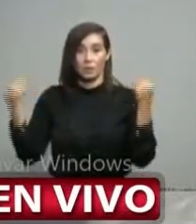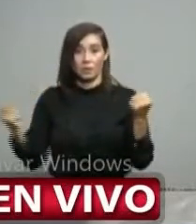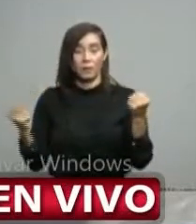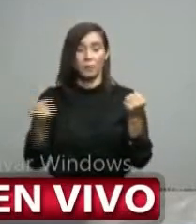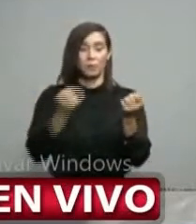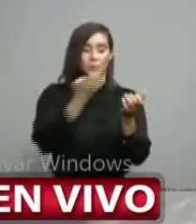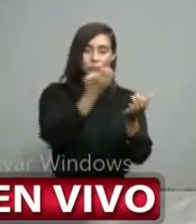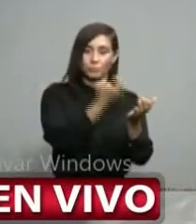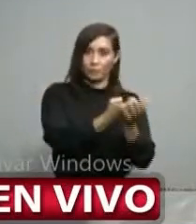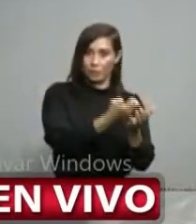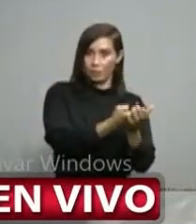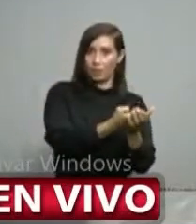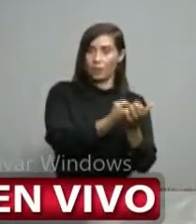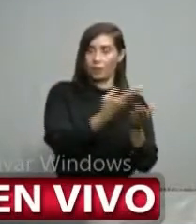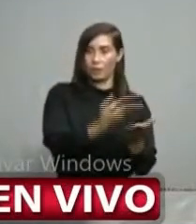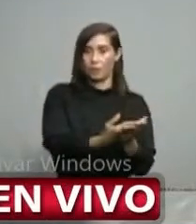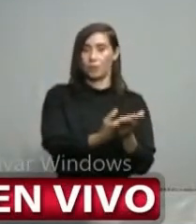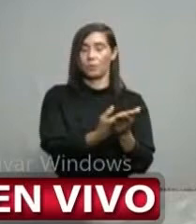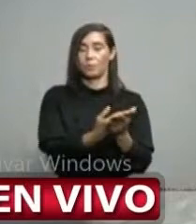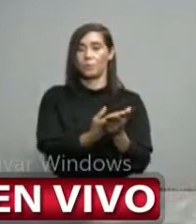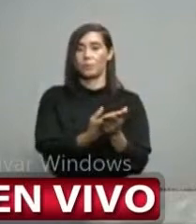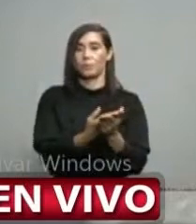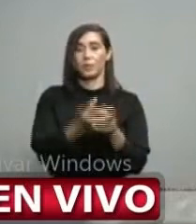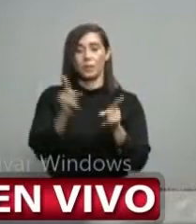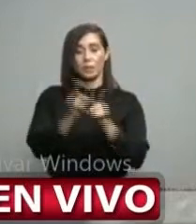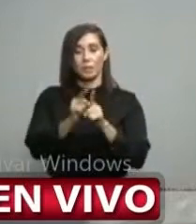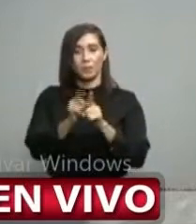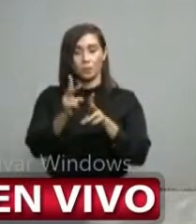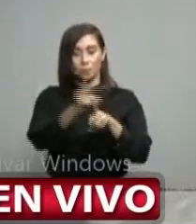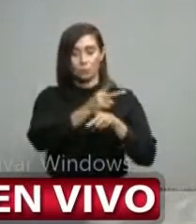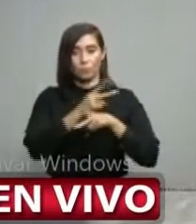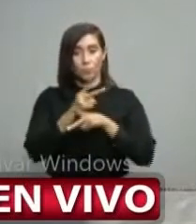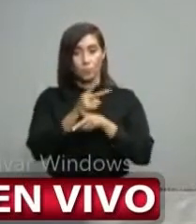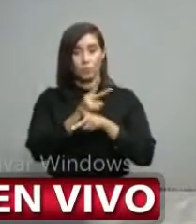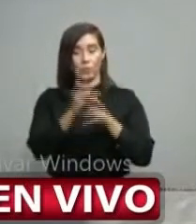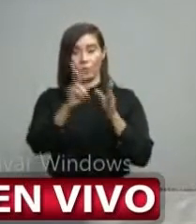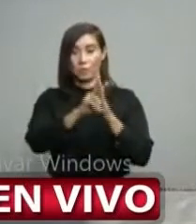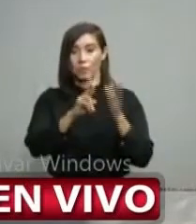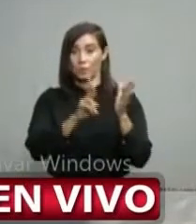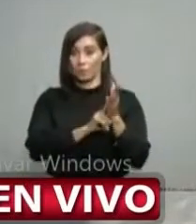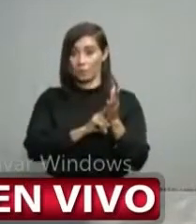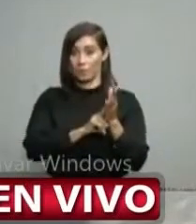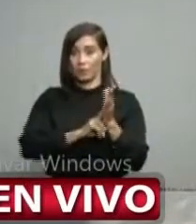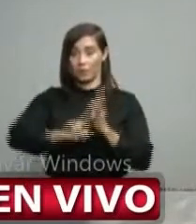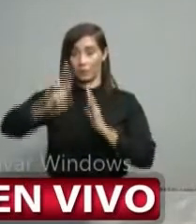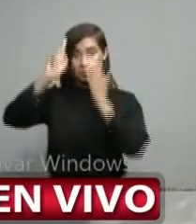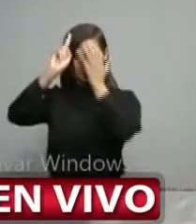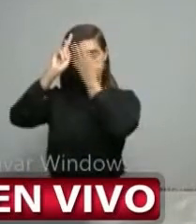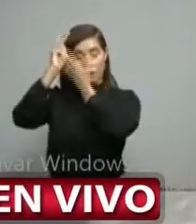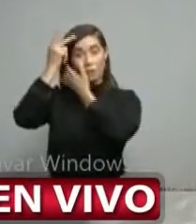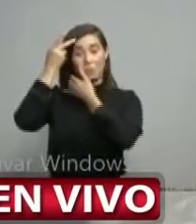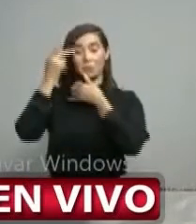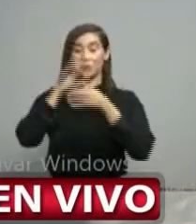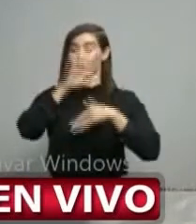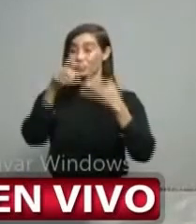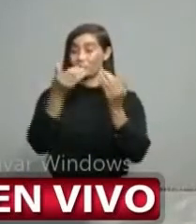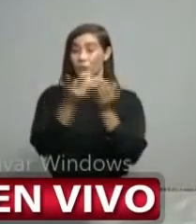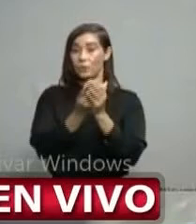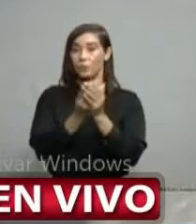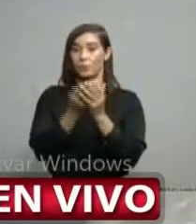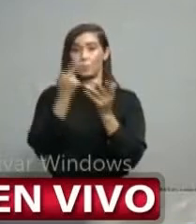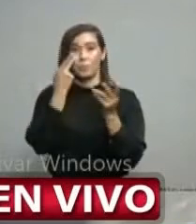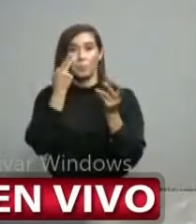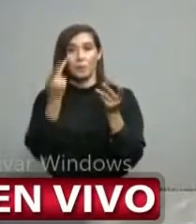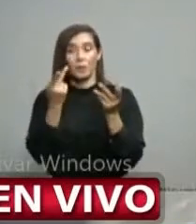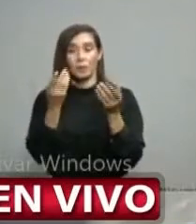factor económico y el factor social y político que también lo tenemos planteado. De manera